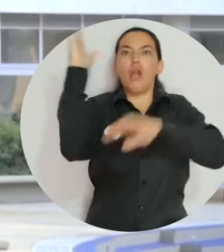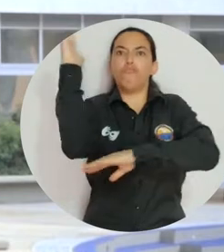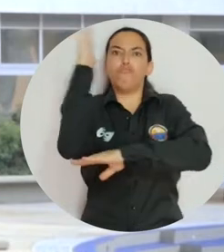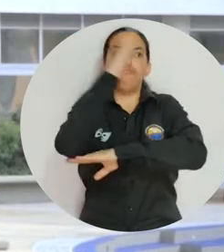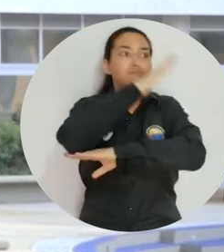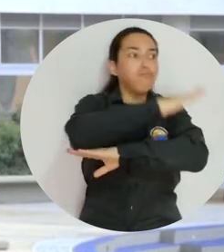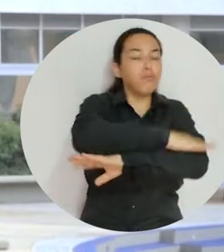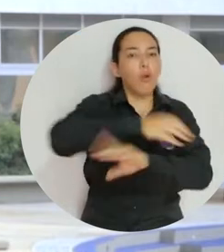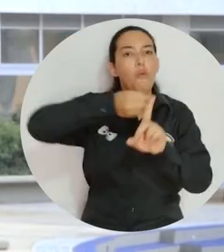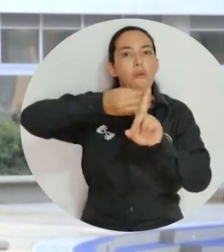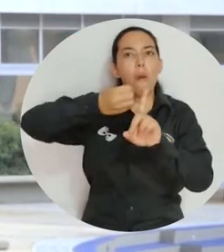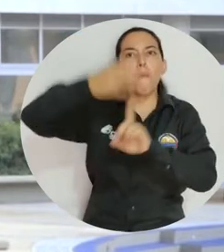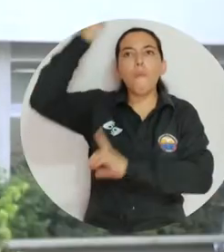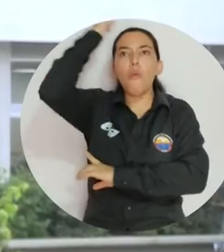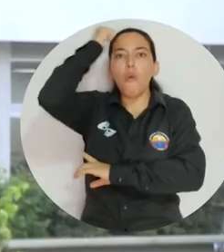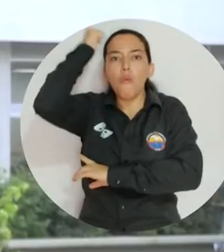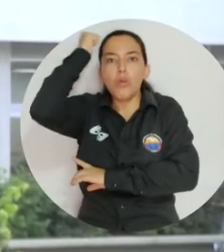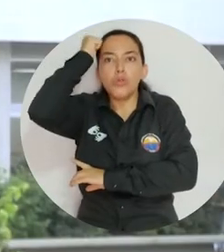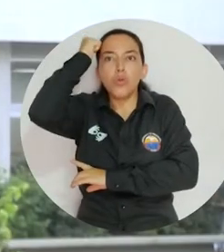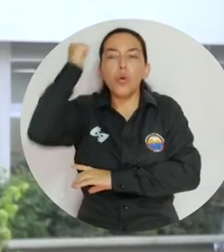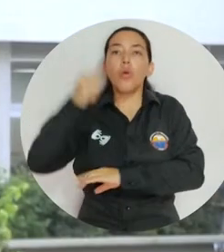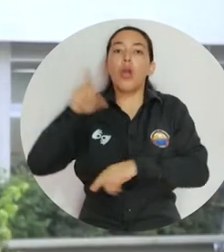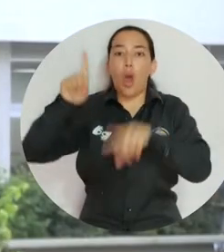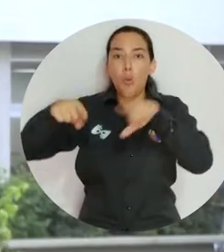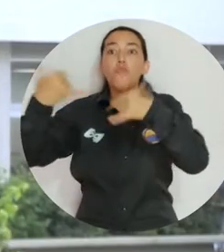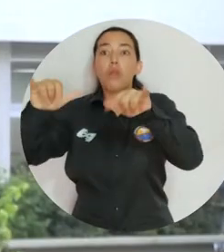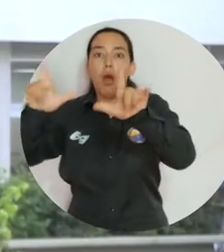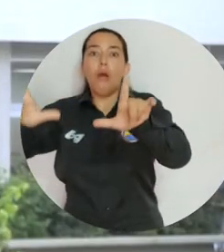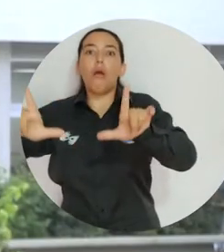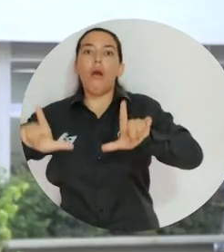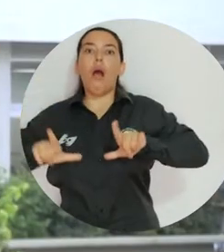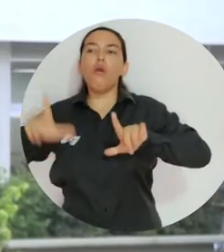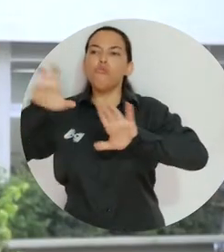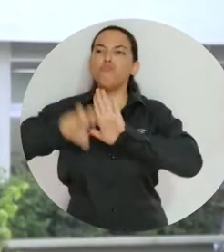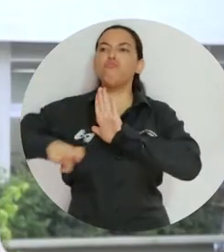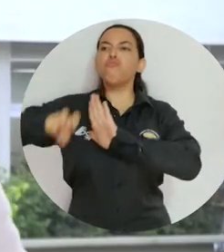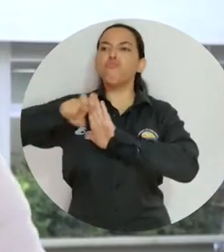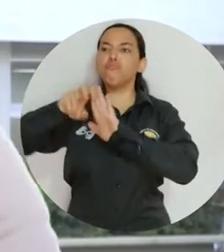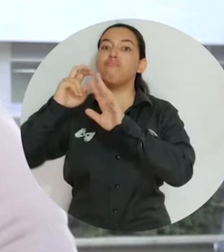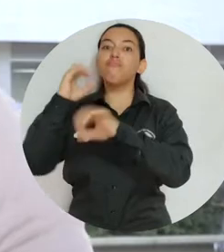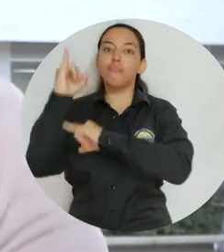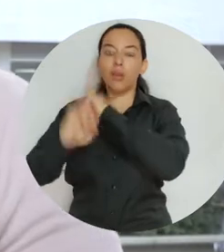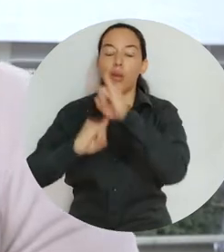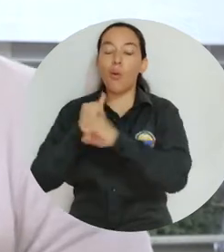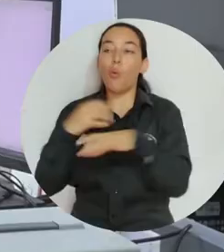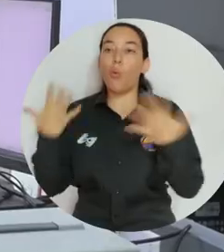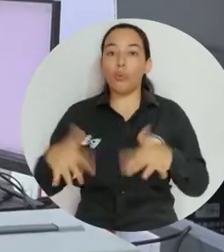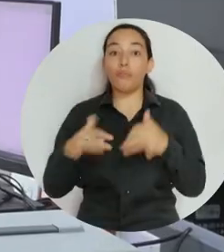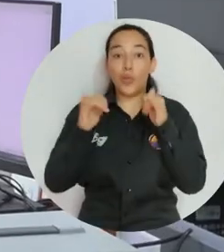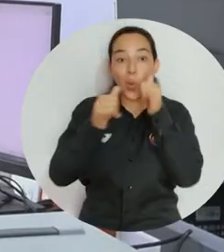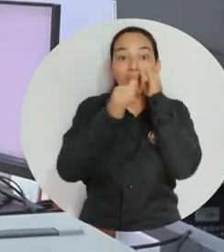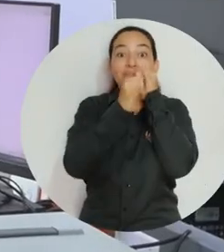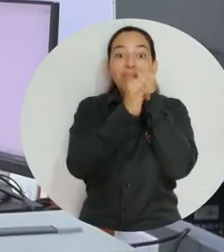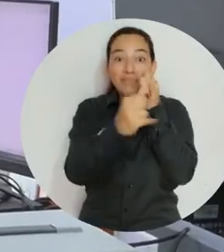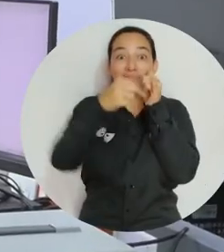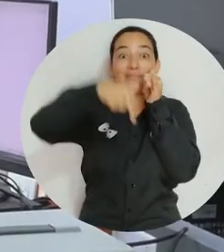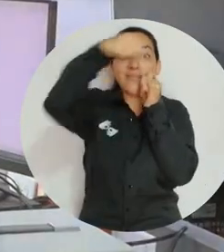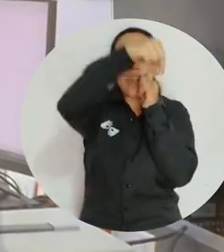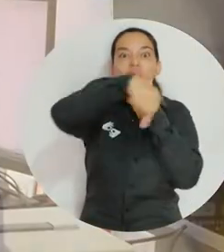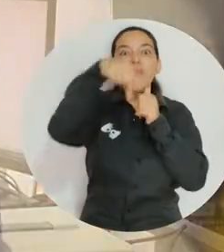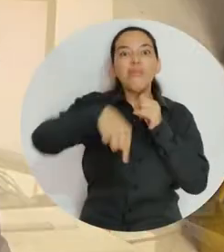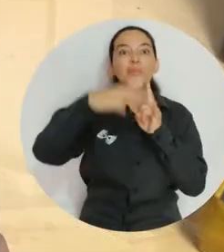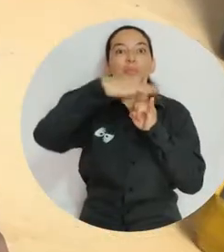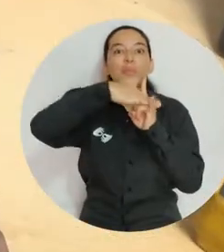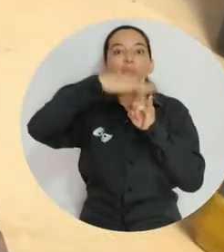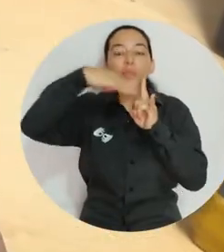esta mañana. Hemos tenido conferencias con profesores y ya egresados que ya tienen un nivel internacional. El Programa de Ingeniería